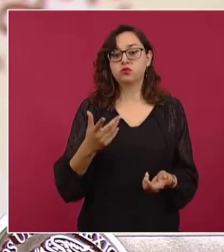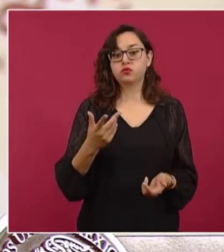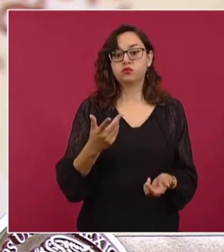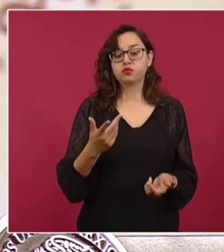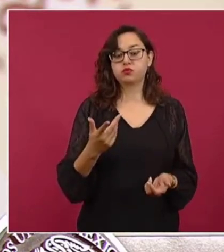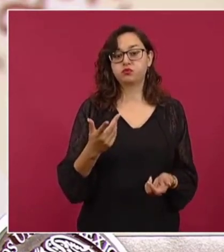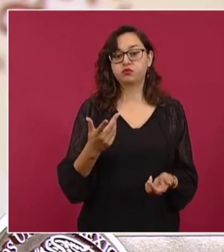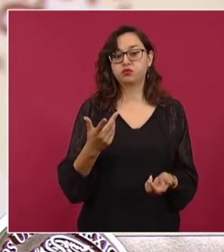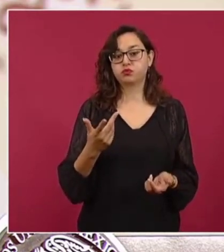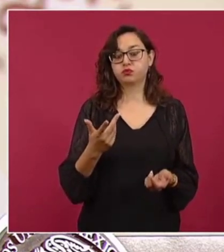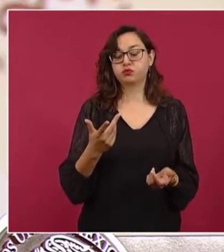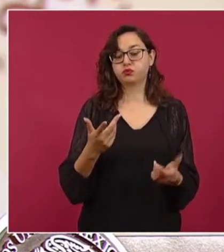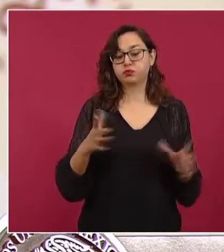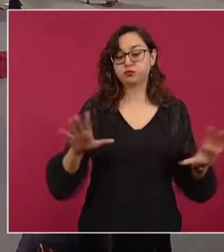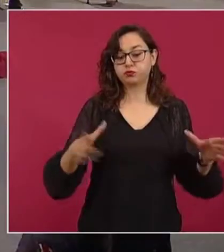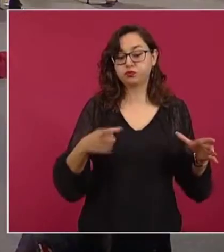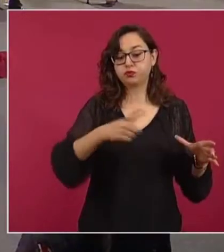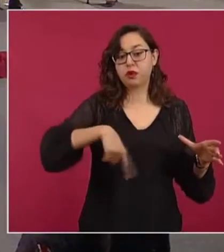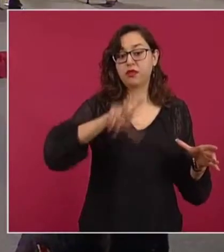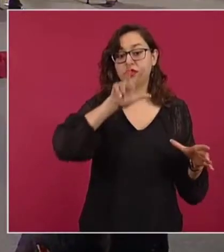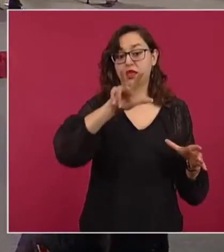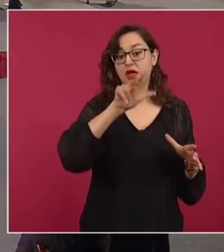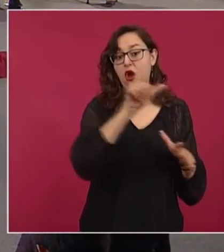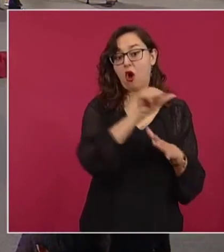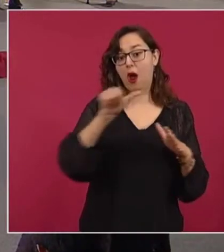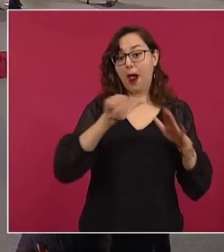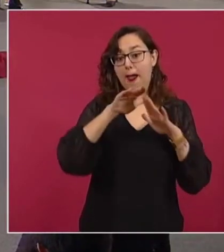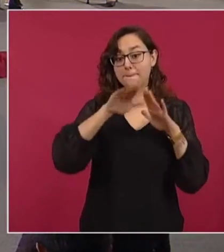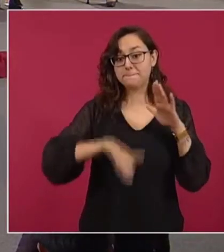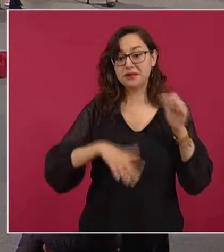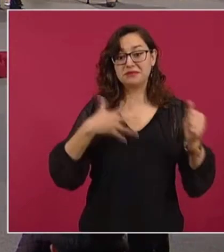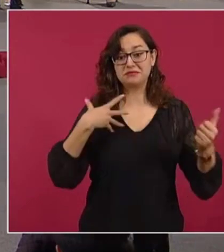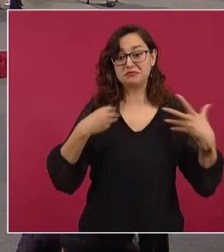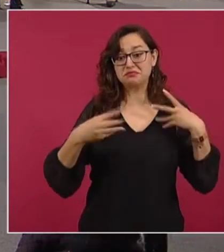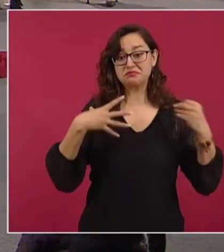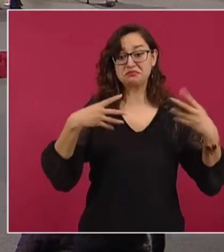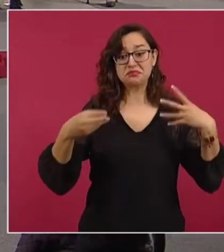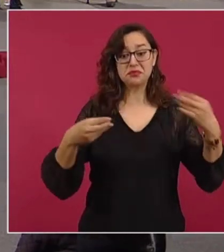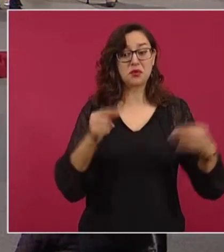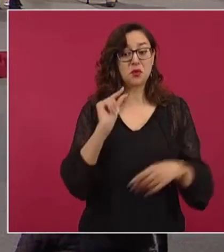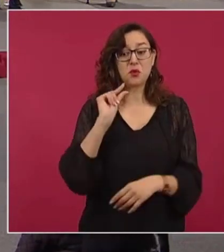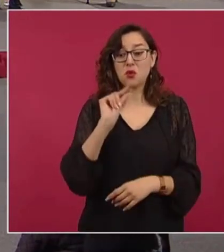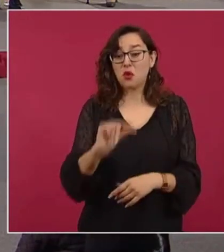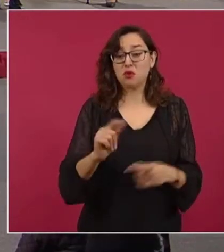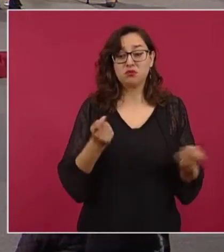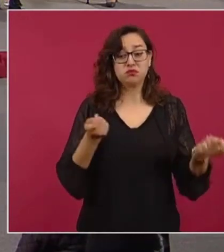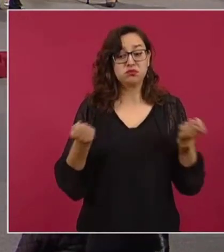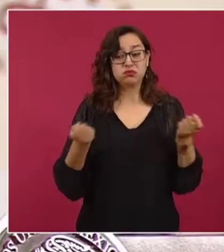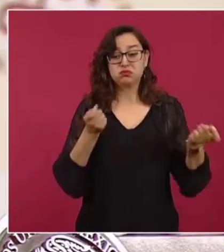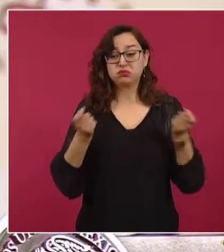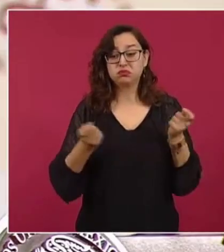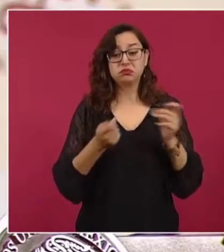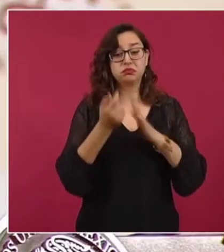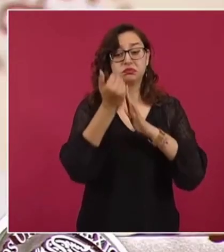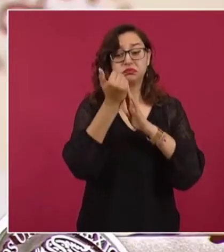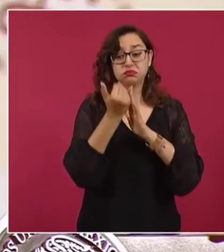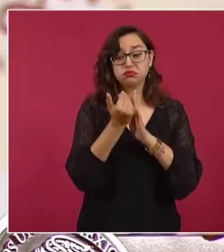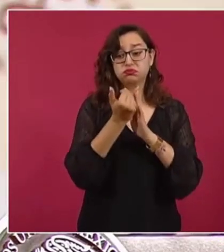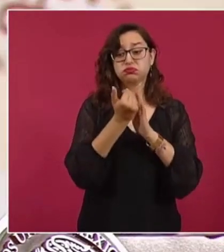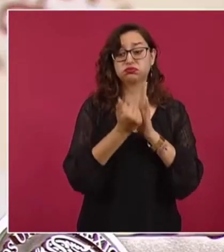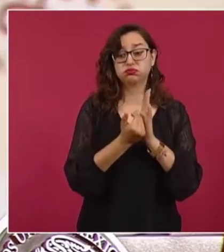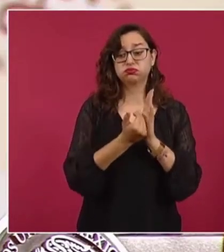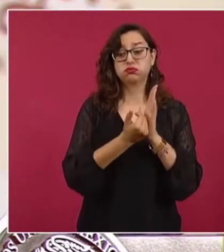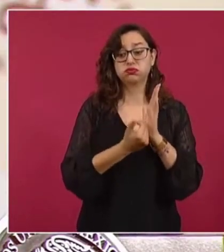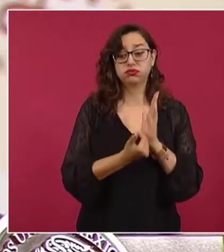representado por menores de edad se ha mantenido muy estable, de hecho, ha reducido a lo largo de la epidemia,